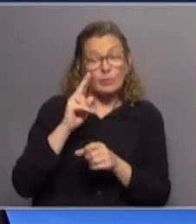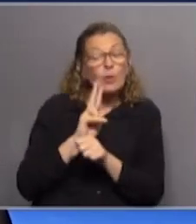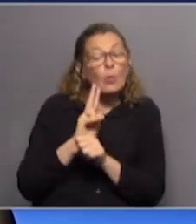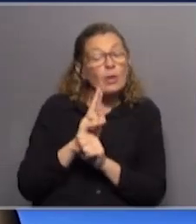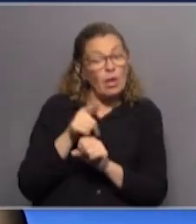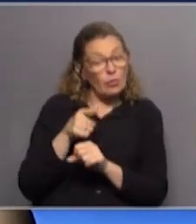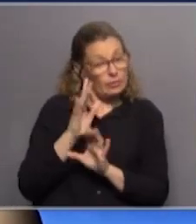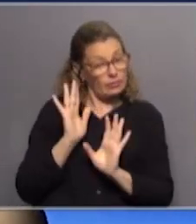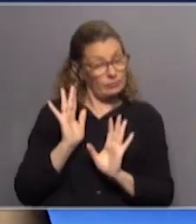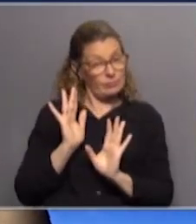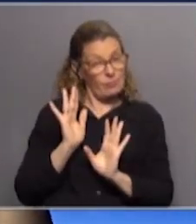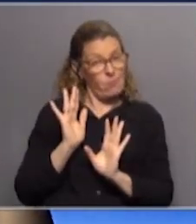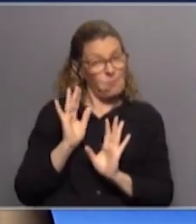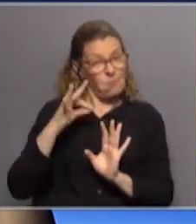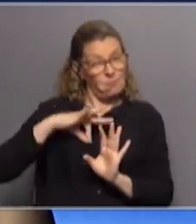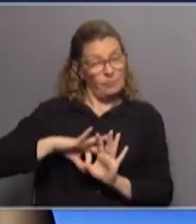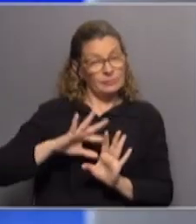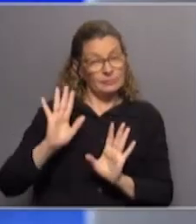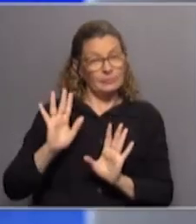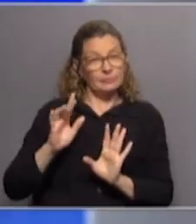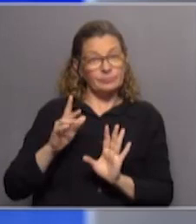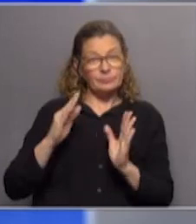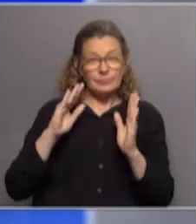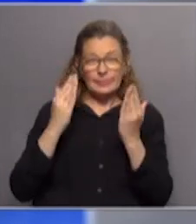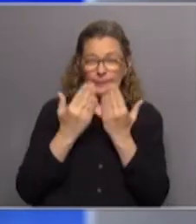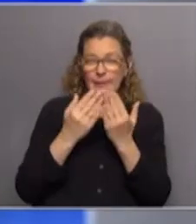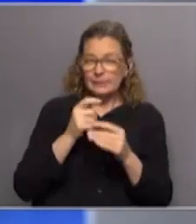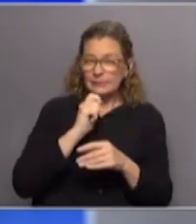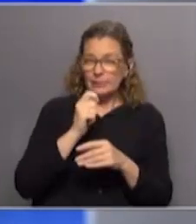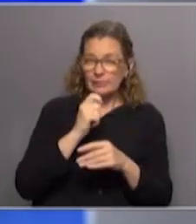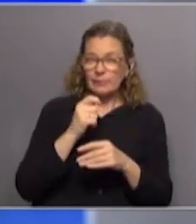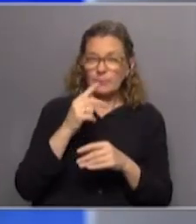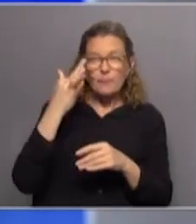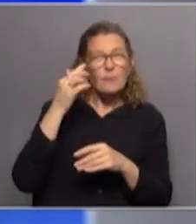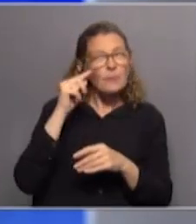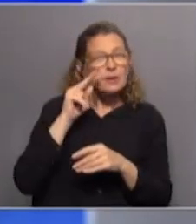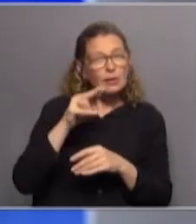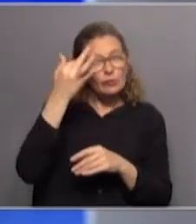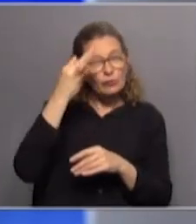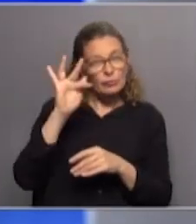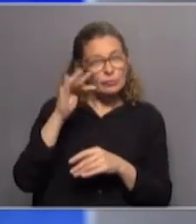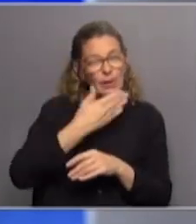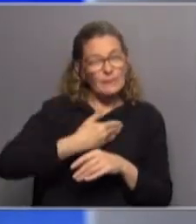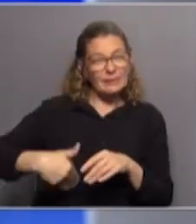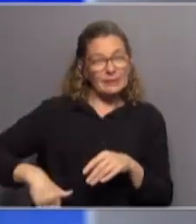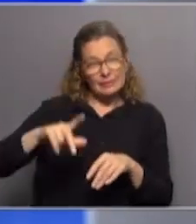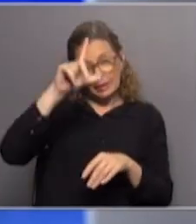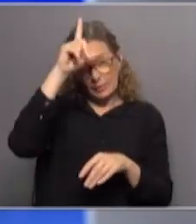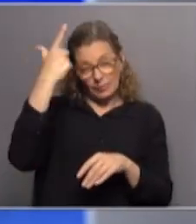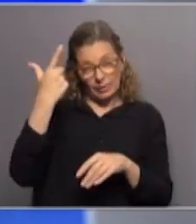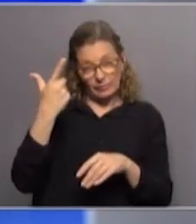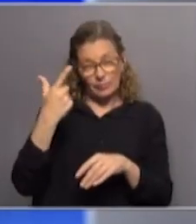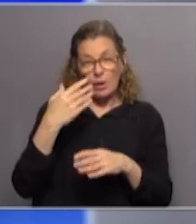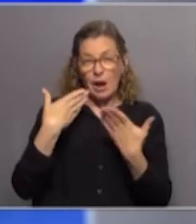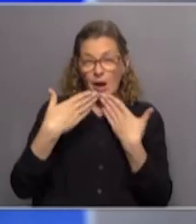cuidadoso con esos con esos salarios para cerrar la entrevista y mirando hacia el futuro de Casa de Galicia el presidente de la república Luis Lacalle Pou